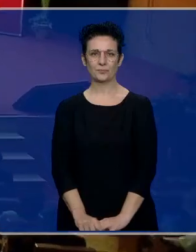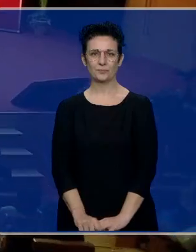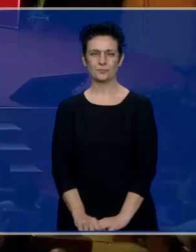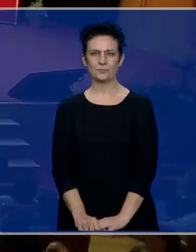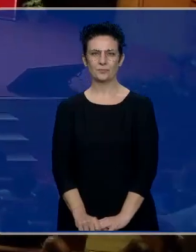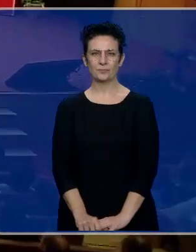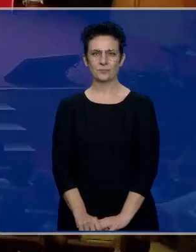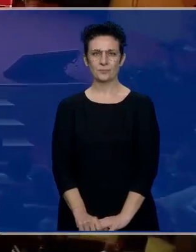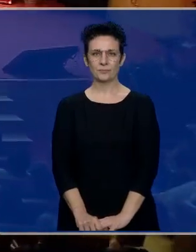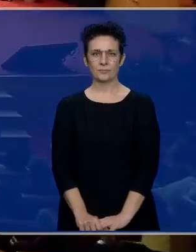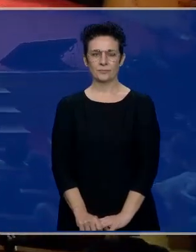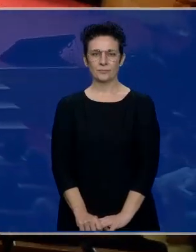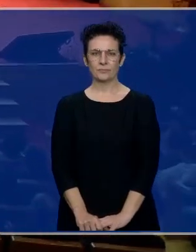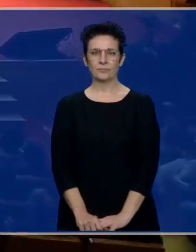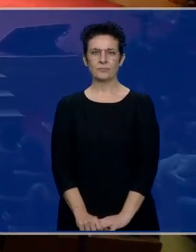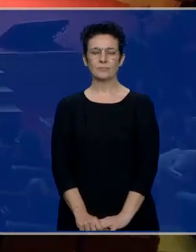¡Aplausos!